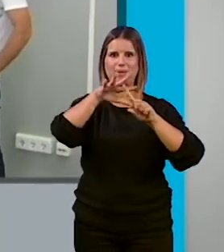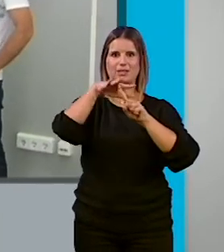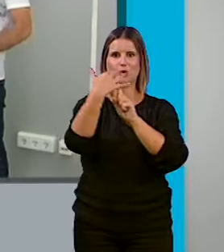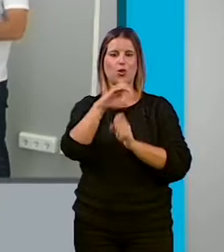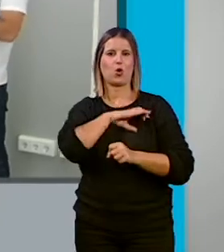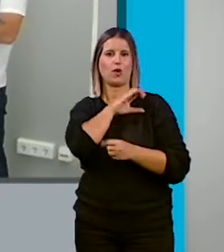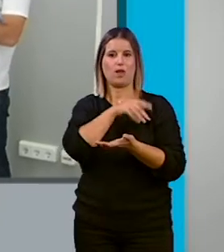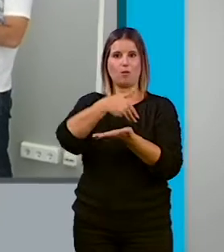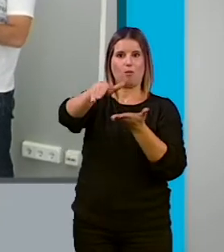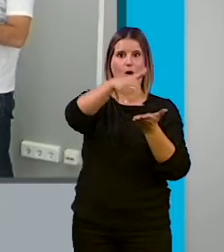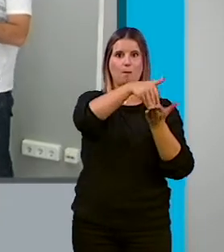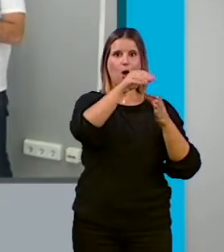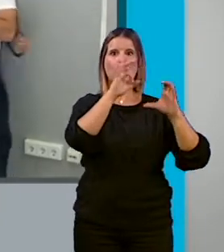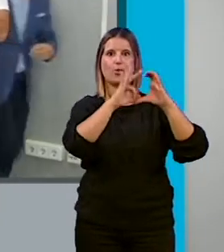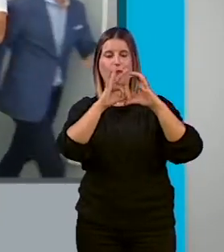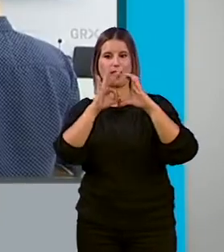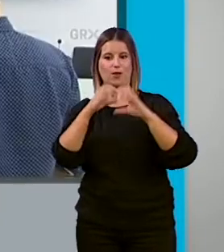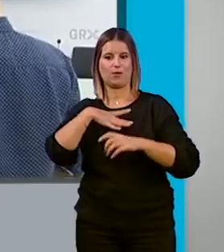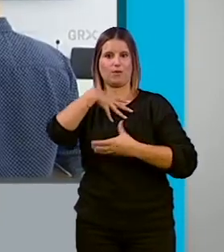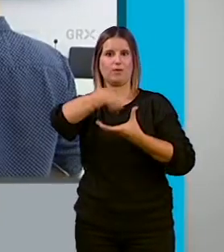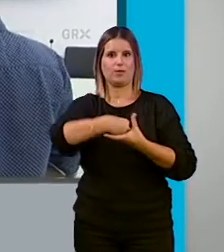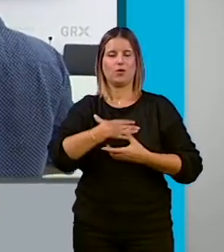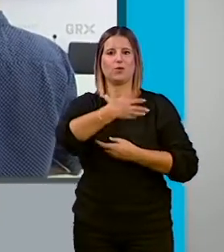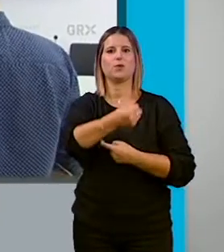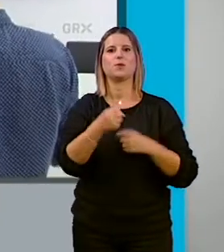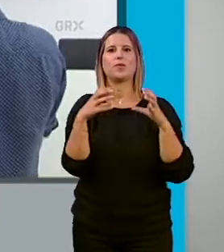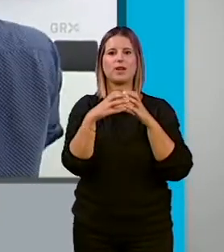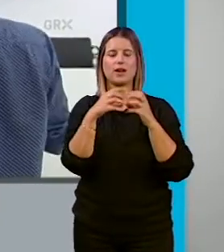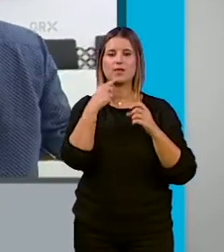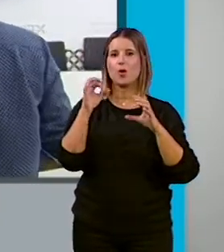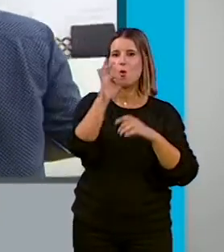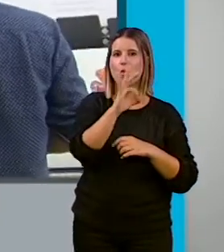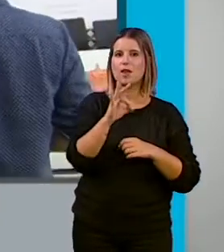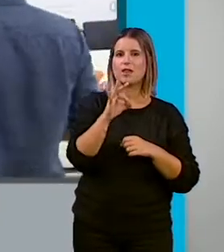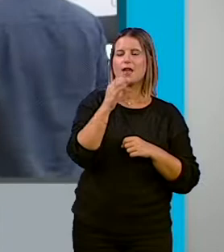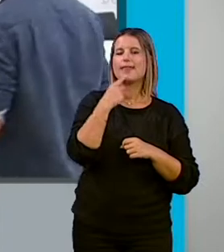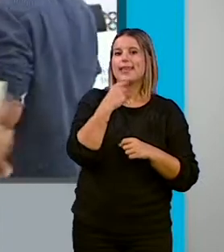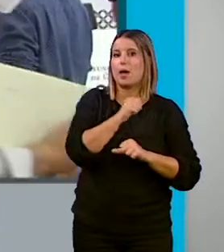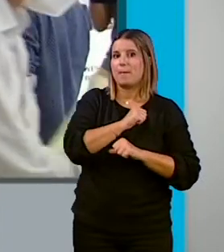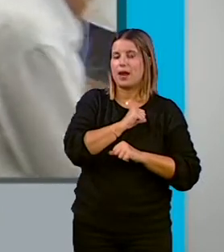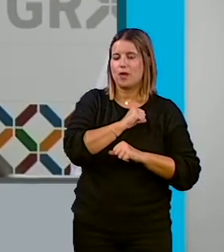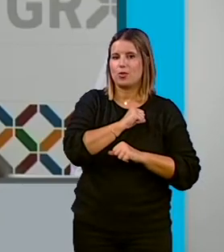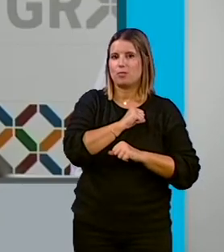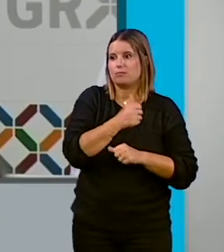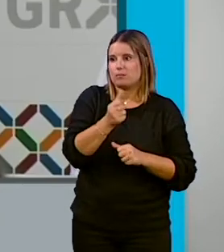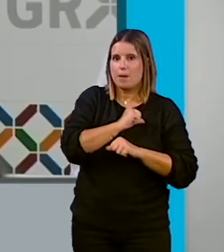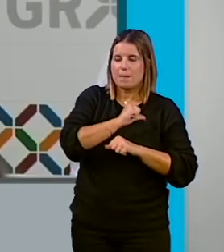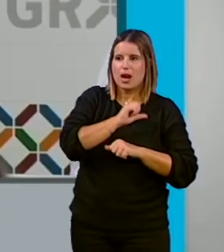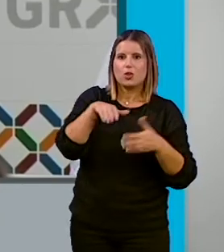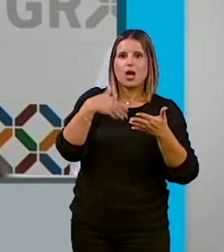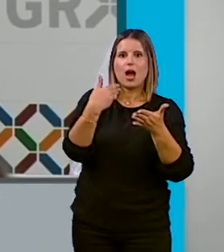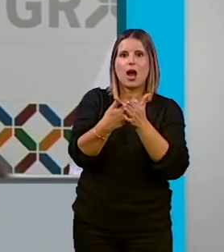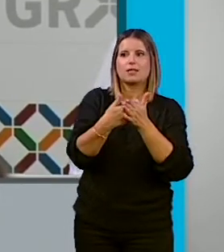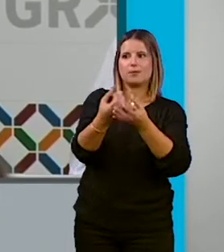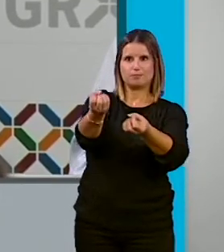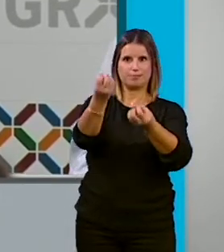expulsados de Ciudadanos en el Ayuntamiento de Granada, Unidas Podemos ha señalado que están a la espera. Estamos esperando que se produzca la